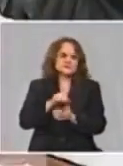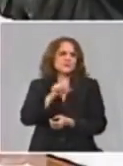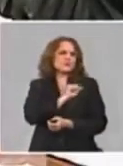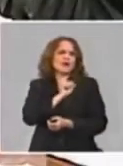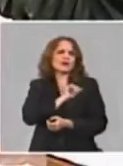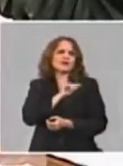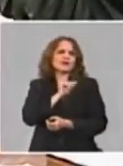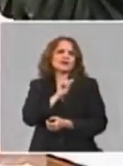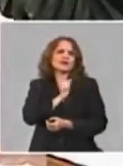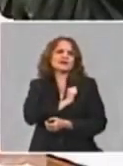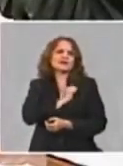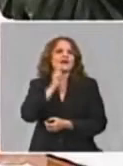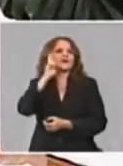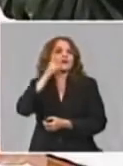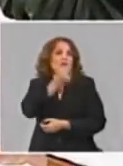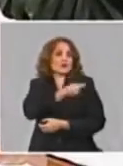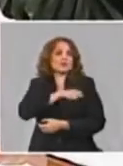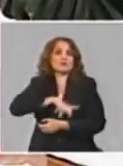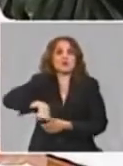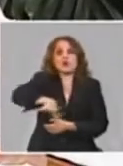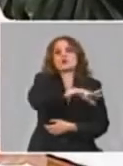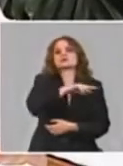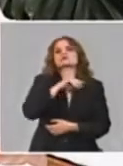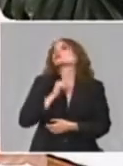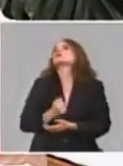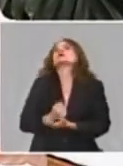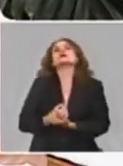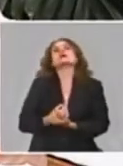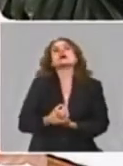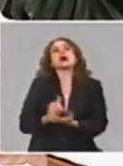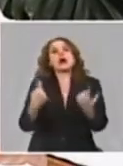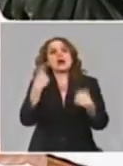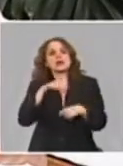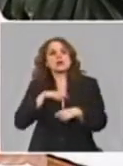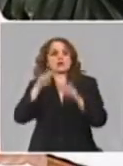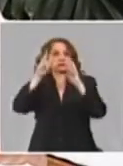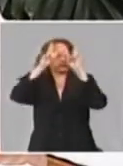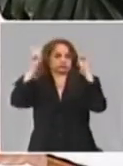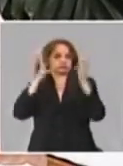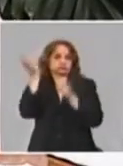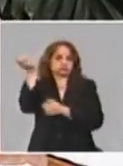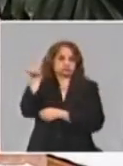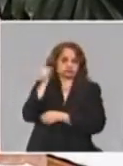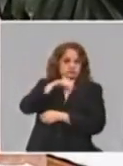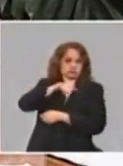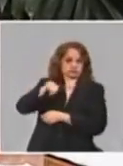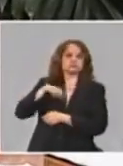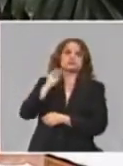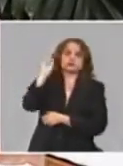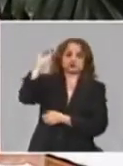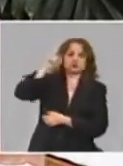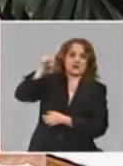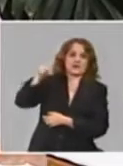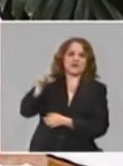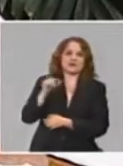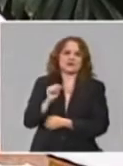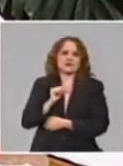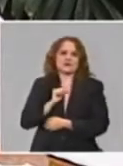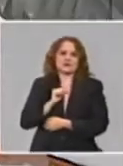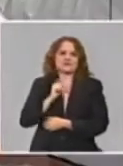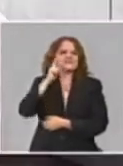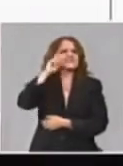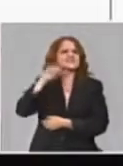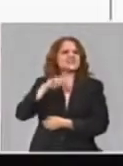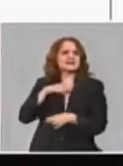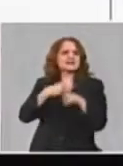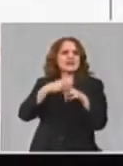población porque muchos han hablado, muchos lo tomaron de Cuba Debate, porque ustedes lo acordaron, que es... Bueno, ver, se quedó ya con el nombre de La Escalera. La